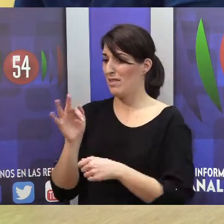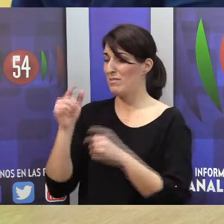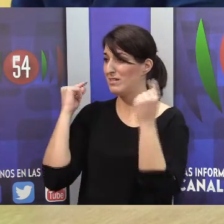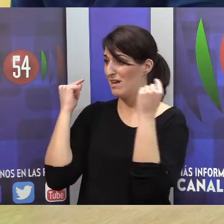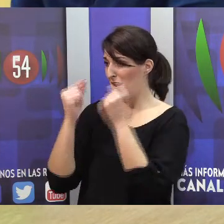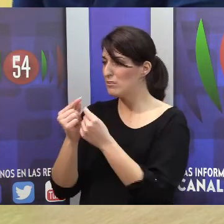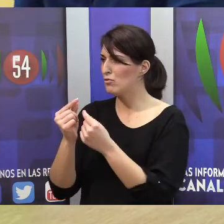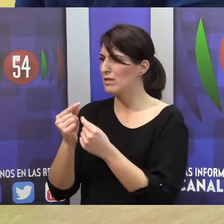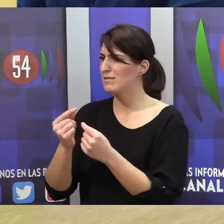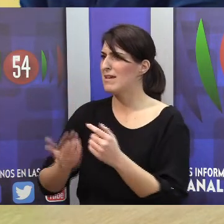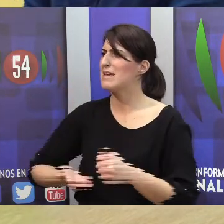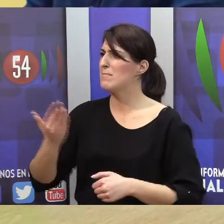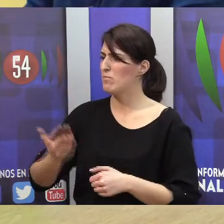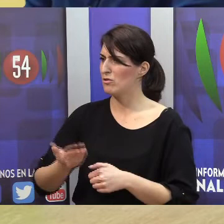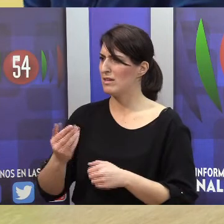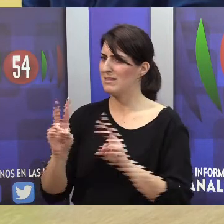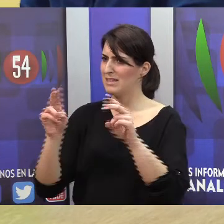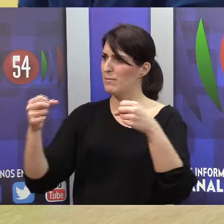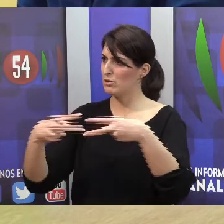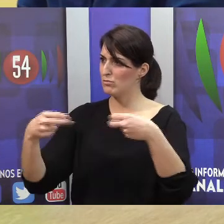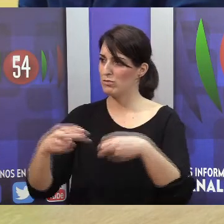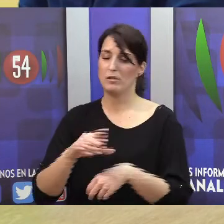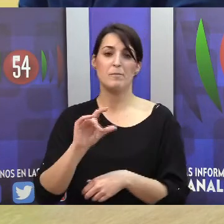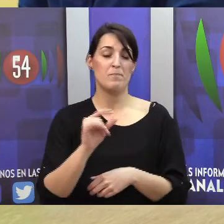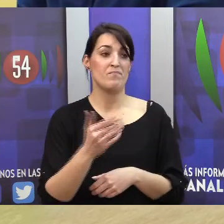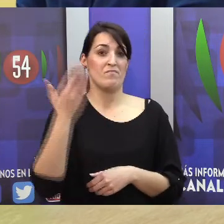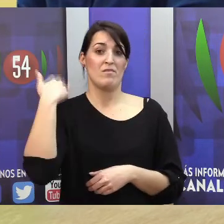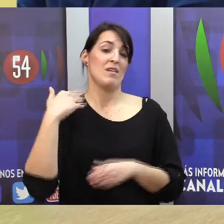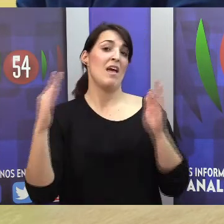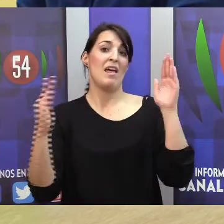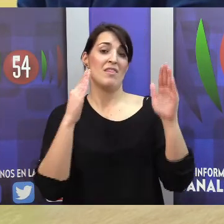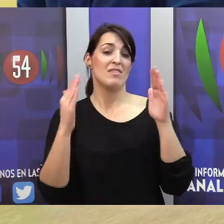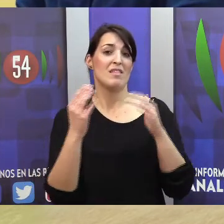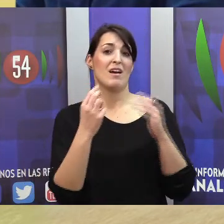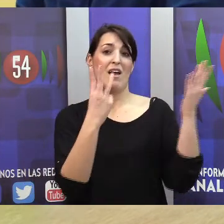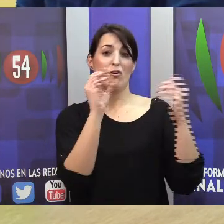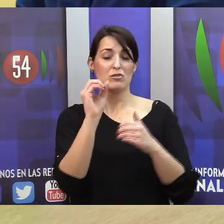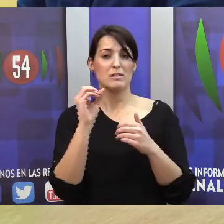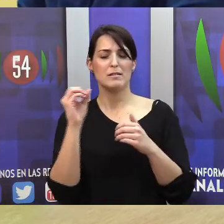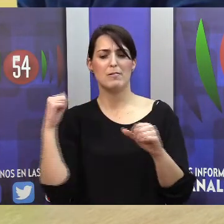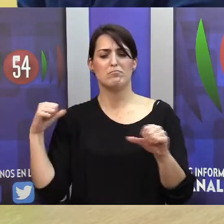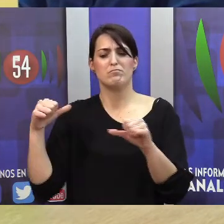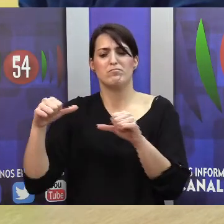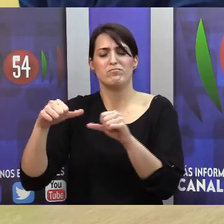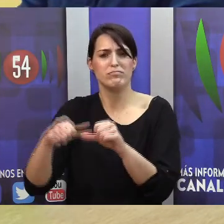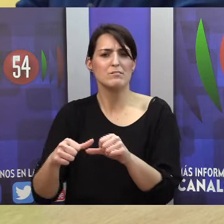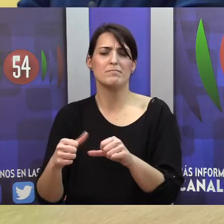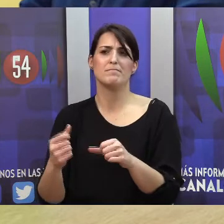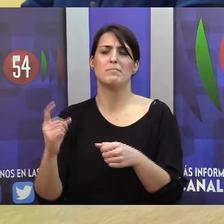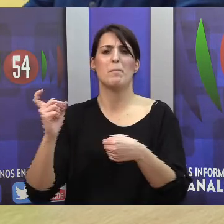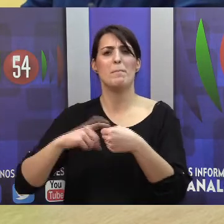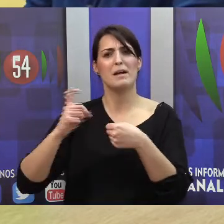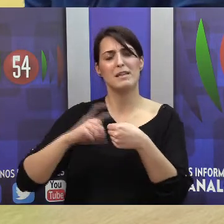ámbito. Bueno, desde hace ya, desde casi la década de los 80, venimos participando en distintos proyectos, fundamentalmente